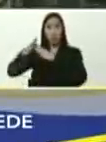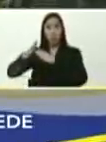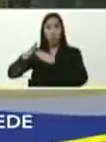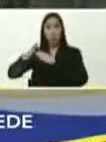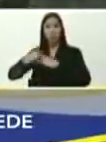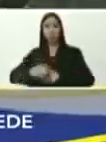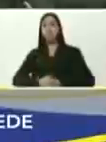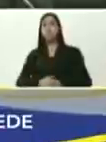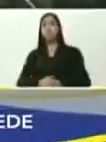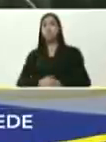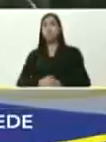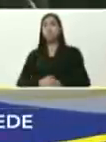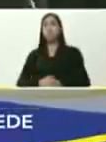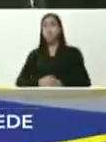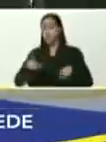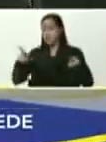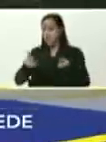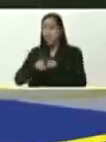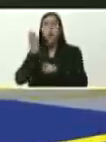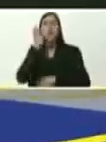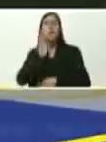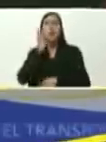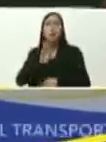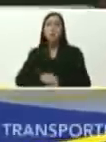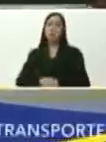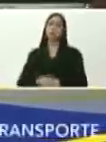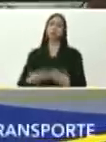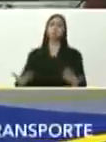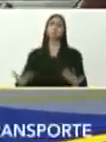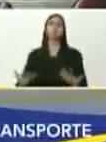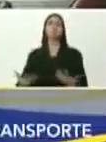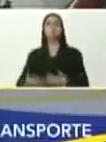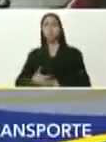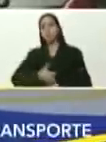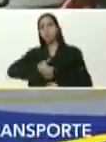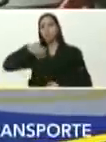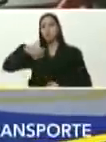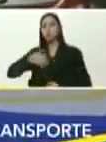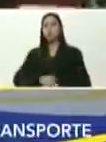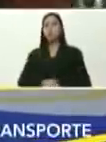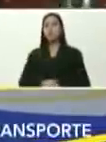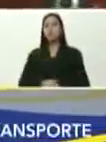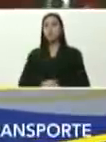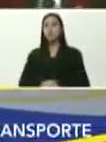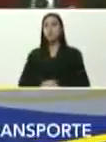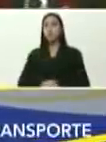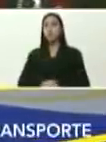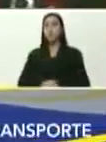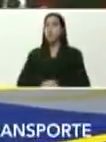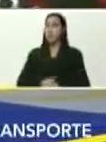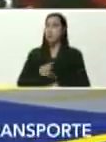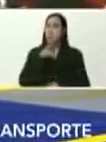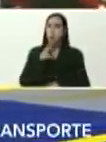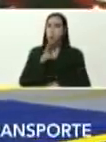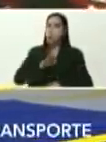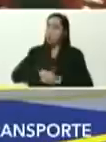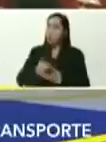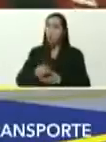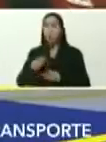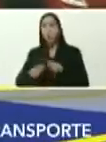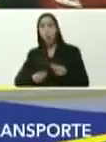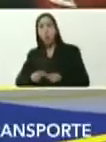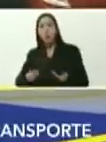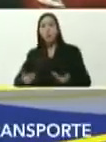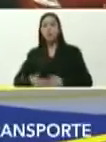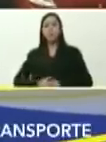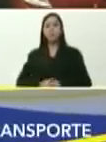abandonadas, casi como chatarra, un crimen, crimen, y el crimen, no paga, un